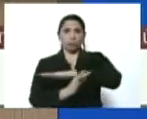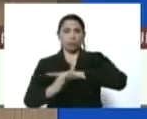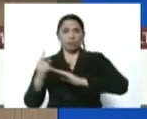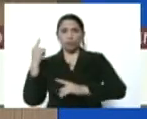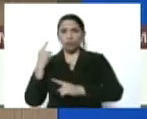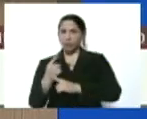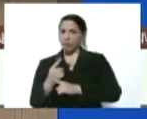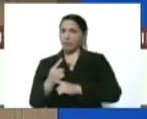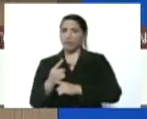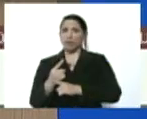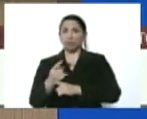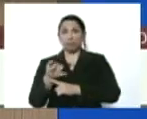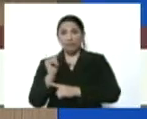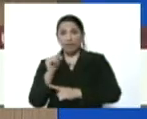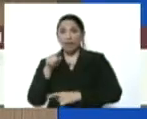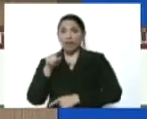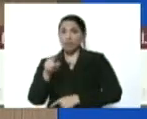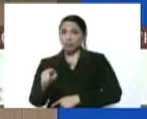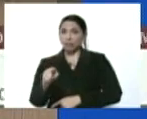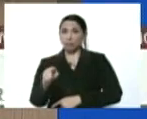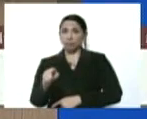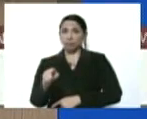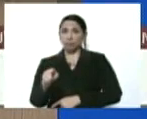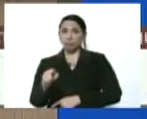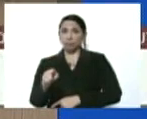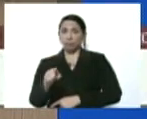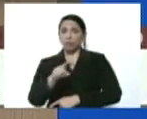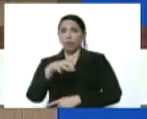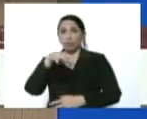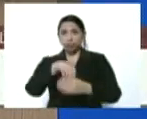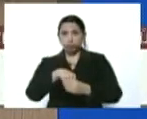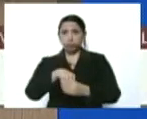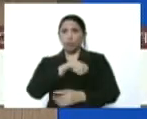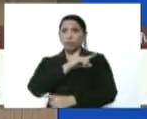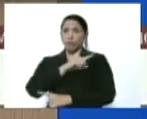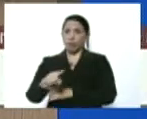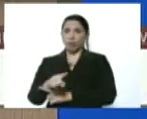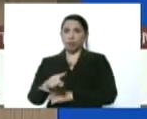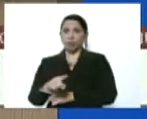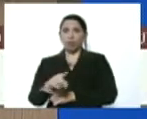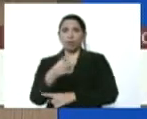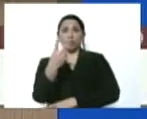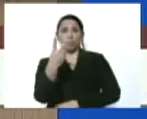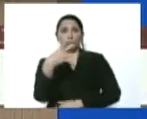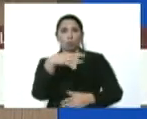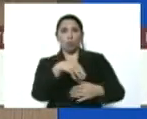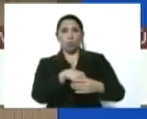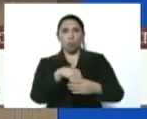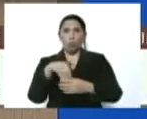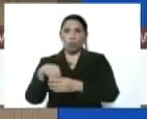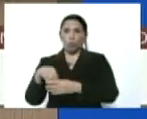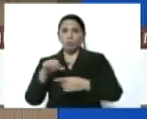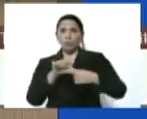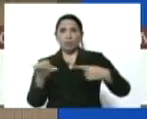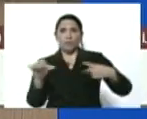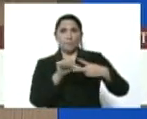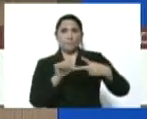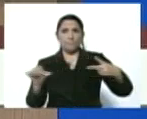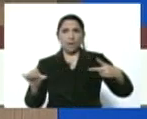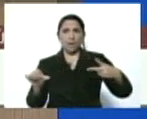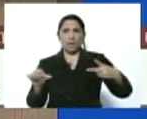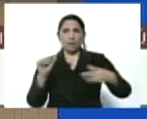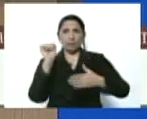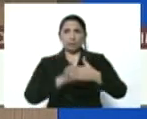mantenerse allí, entonces, la cuarentena obligatoria de dos semanas, sin que las personas sean